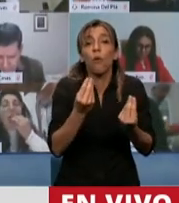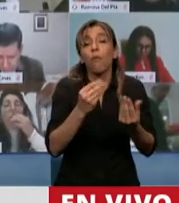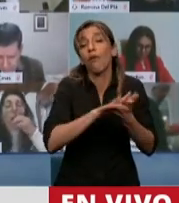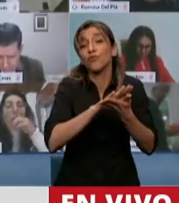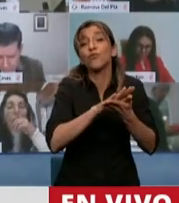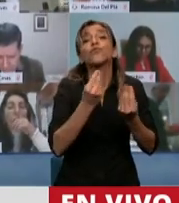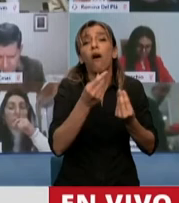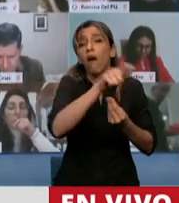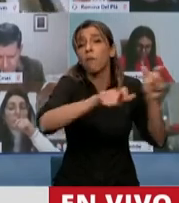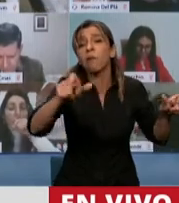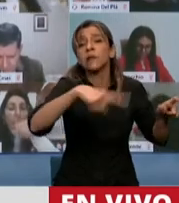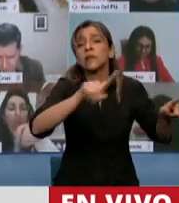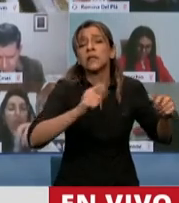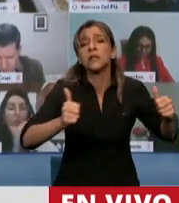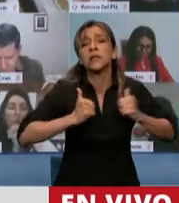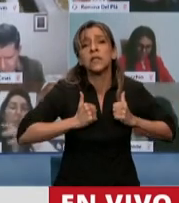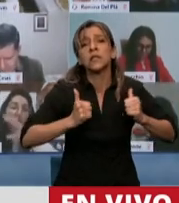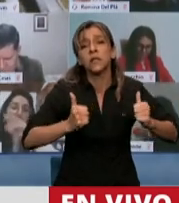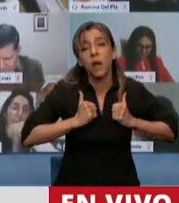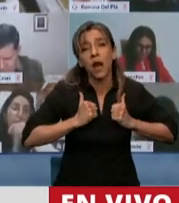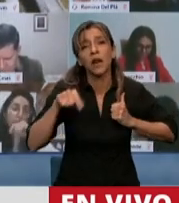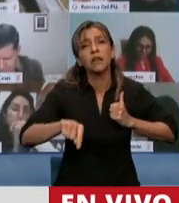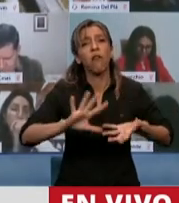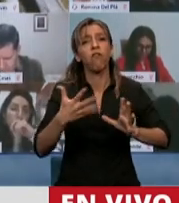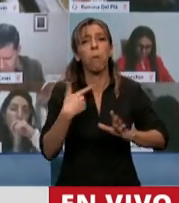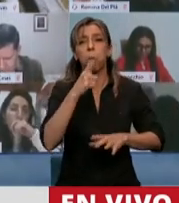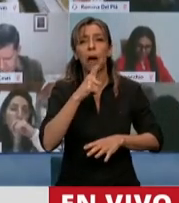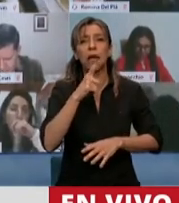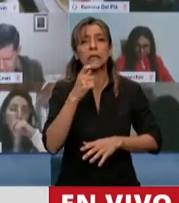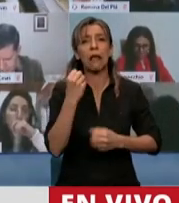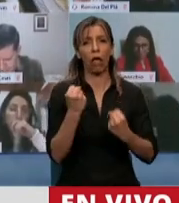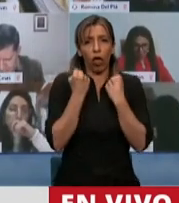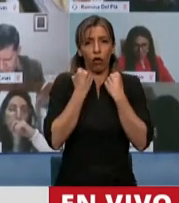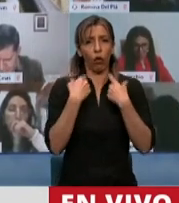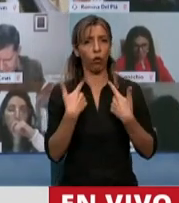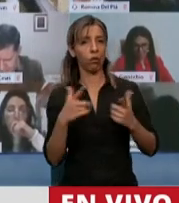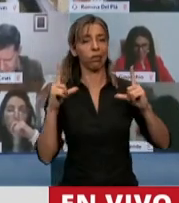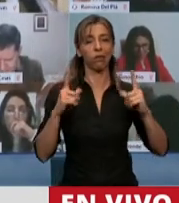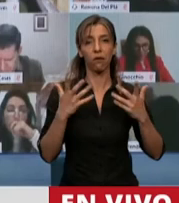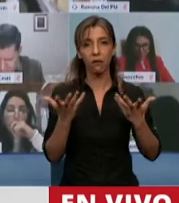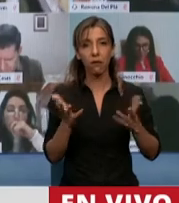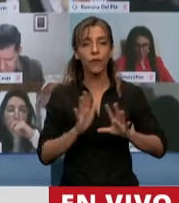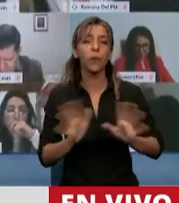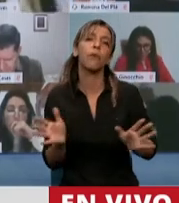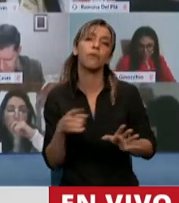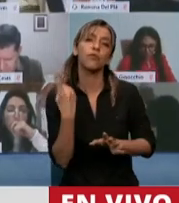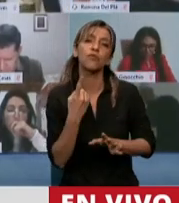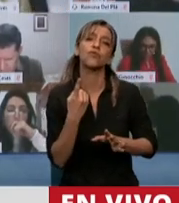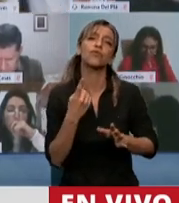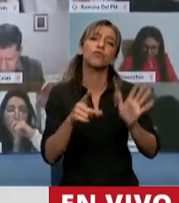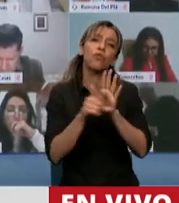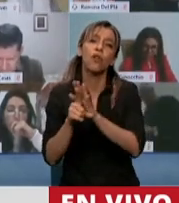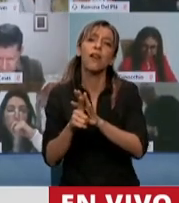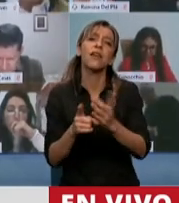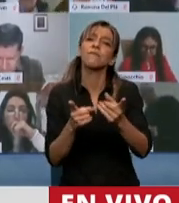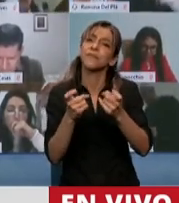estos egoísmos y estas politiquerías y minucias y aprobemos leyes que le sirvan verdaderamente a la